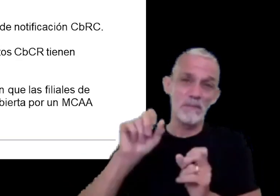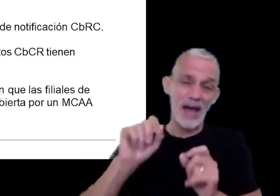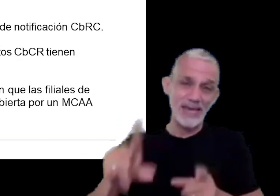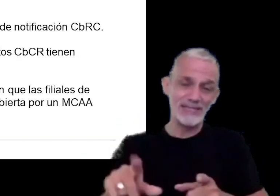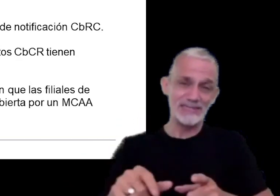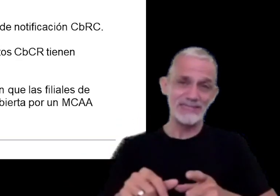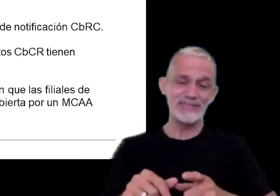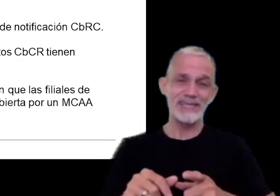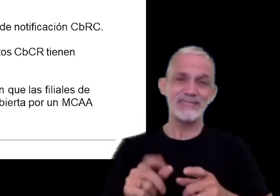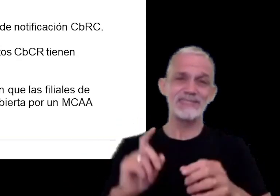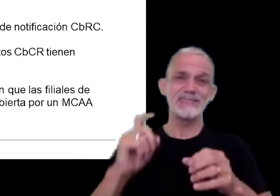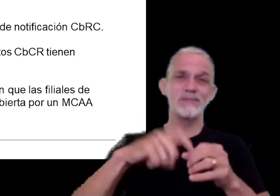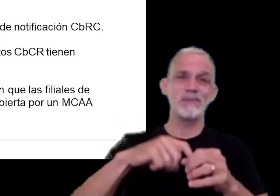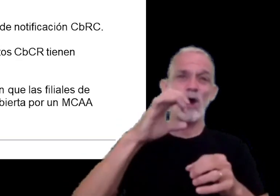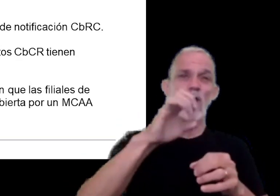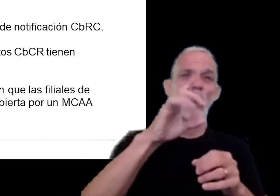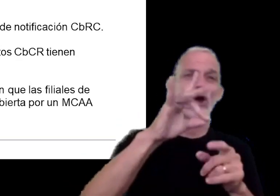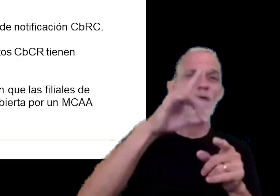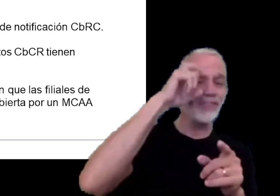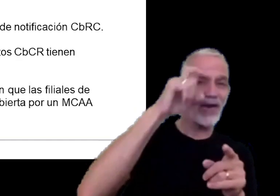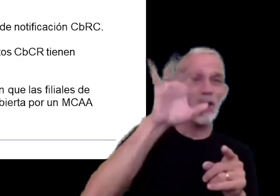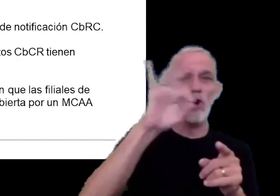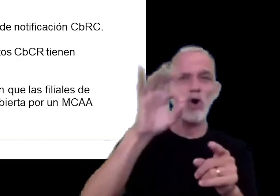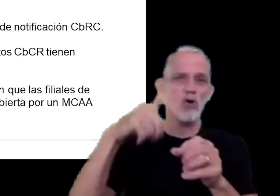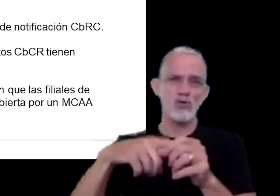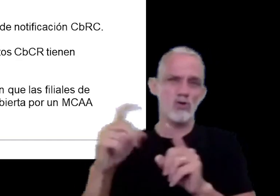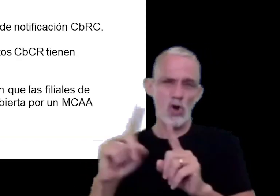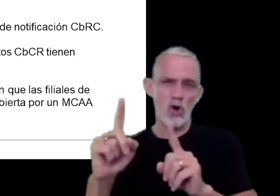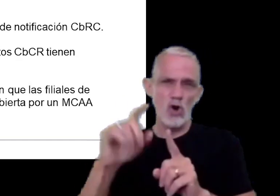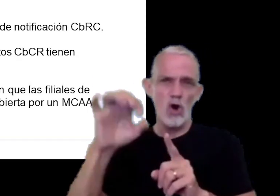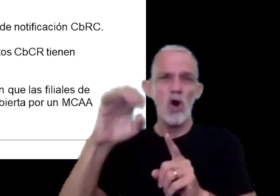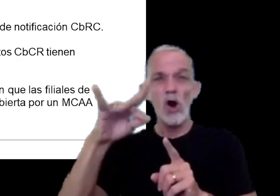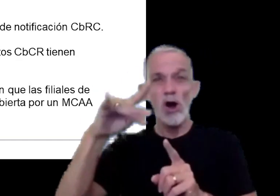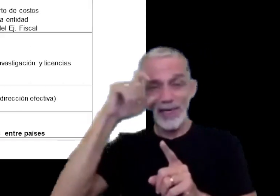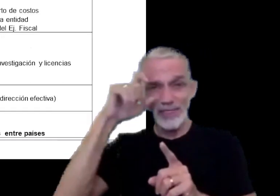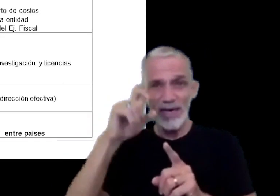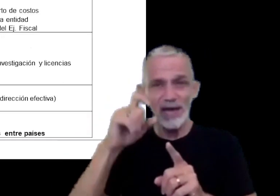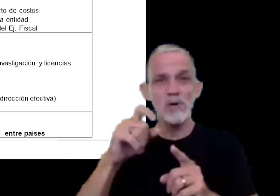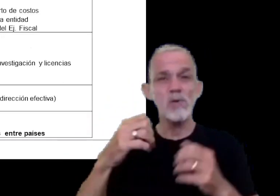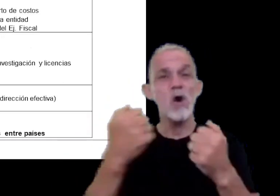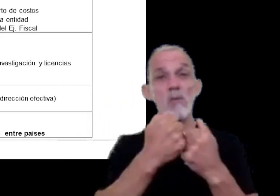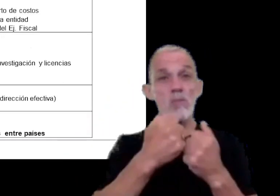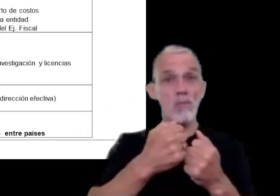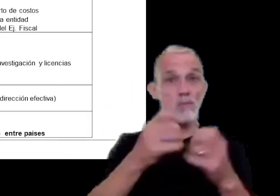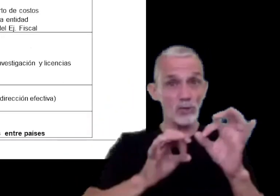miembros OCDE y no miembros OCDE que han adherido al proyecto BEPS